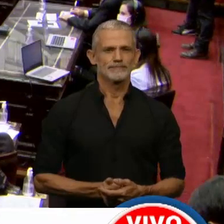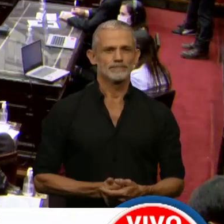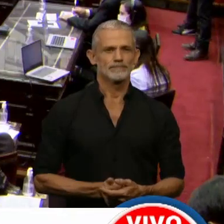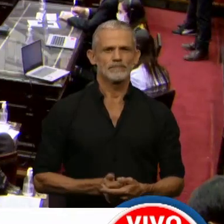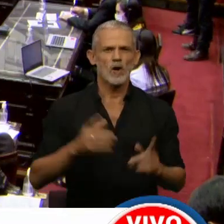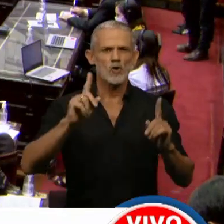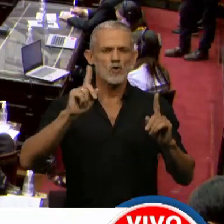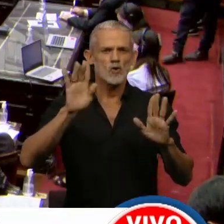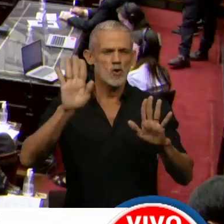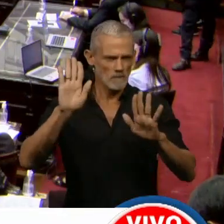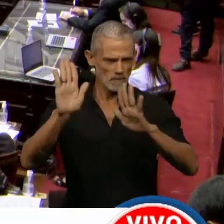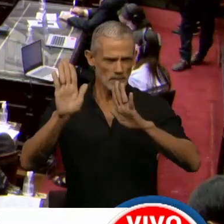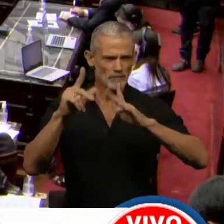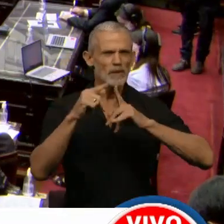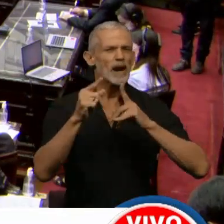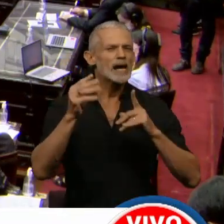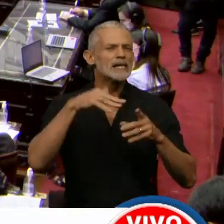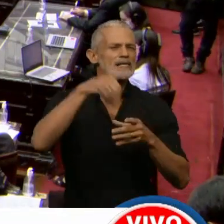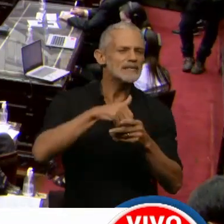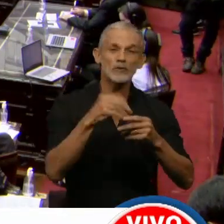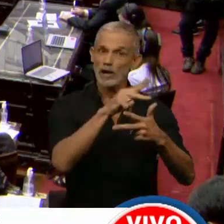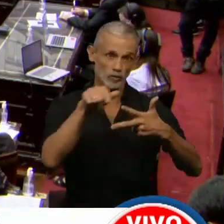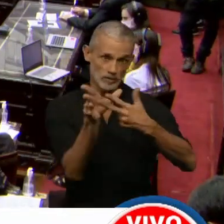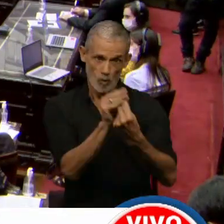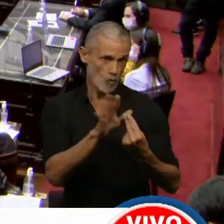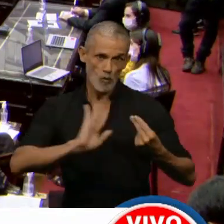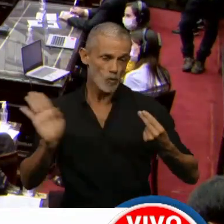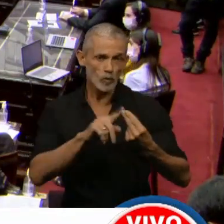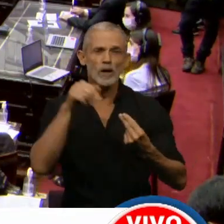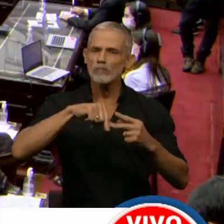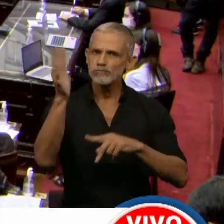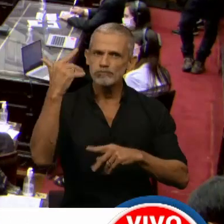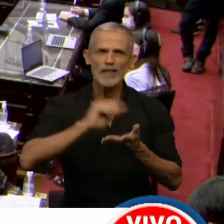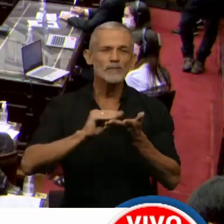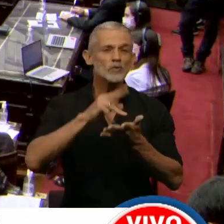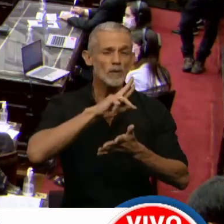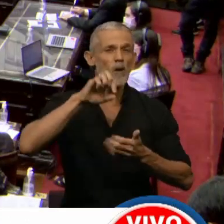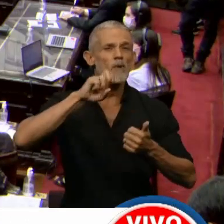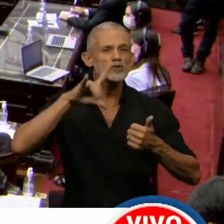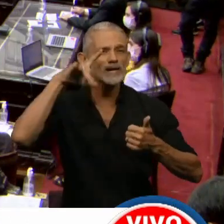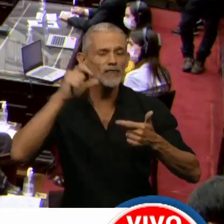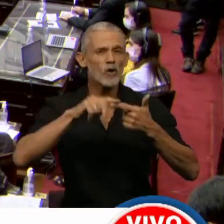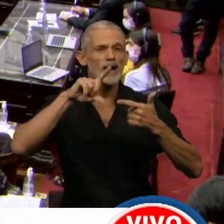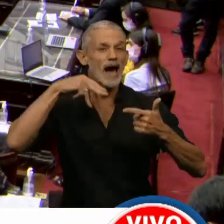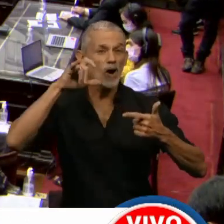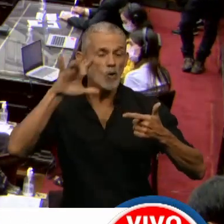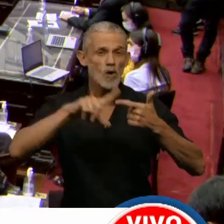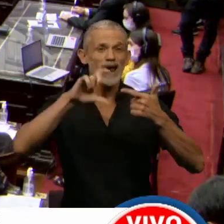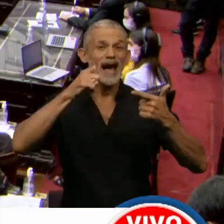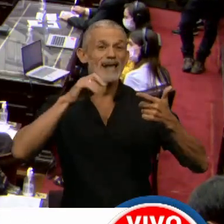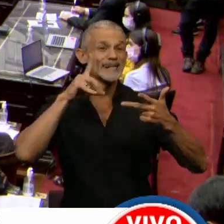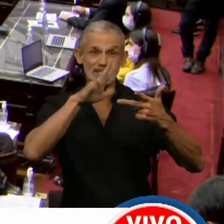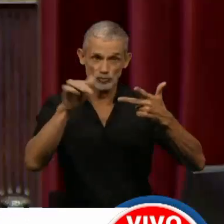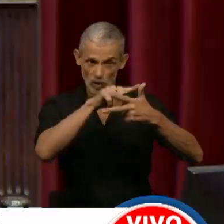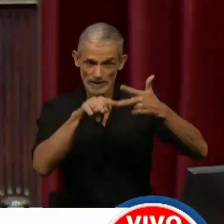No, lo que dispuso es que se votan los tres juntos. Tiene la palabra la diputada Poyedo, Najul, Carrizo, y después